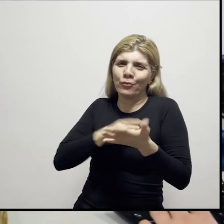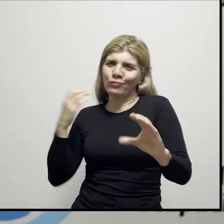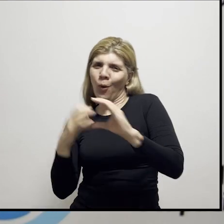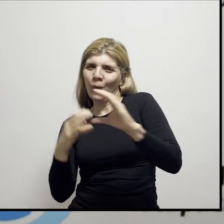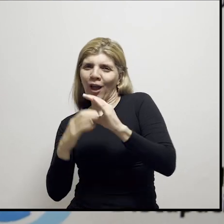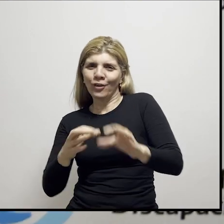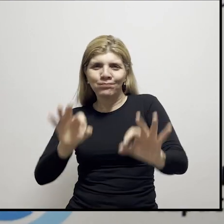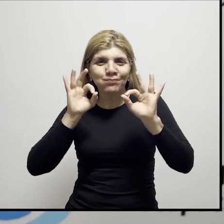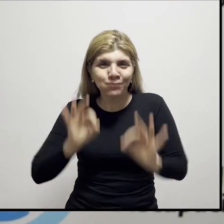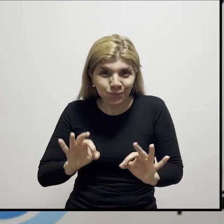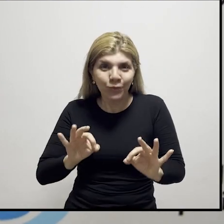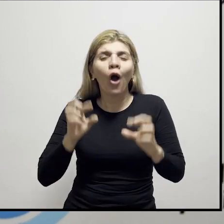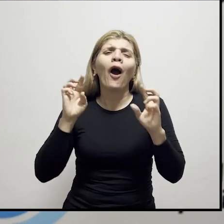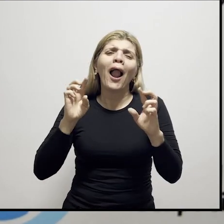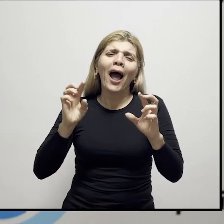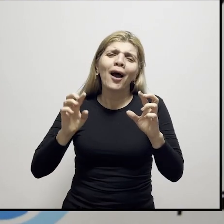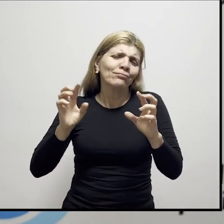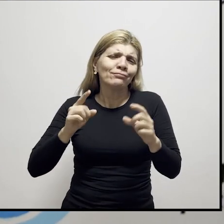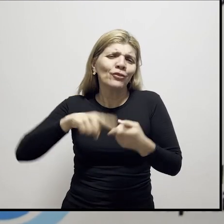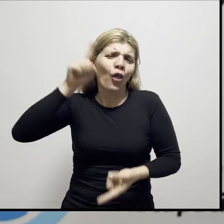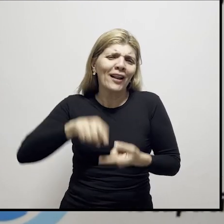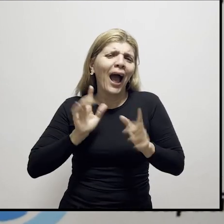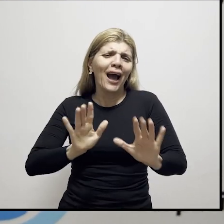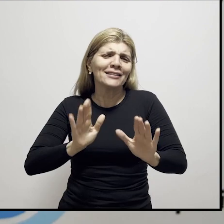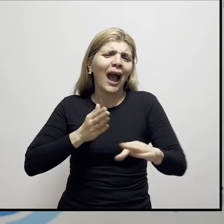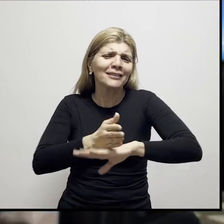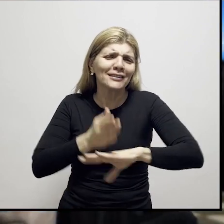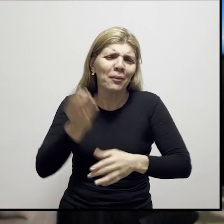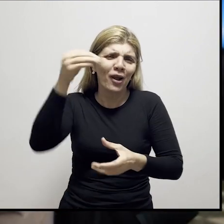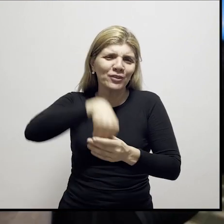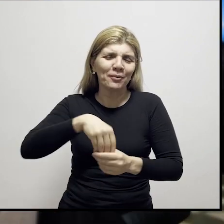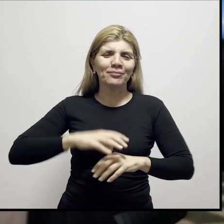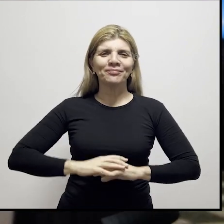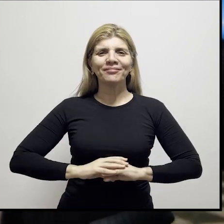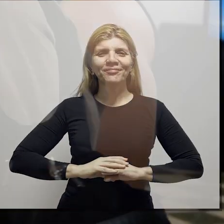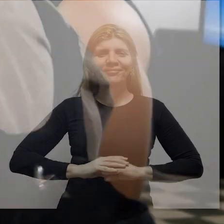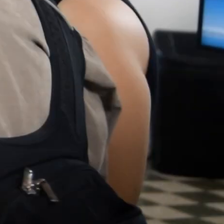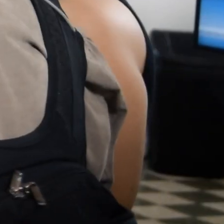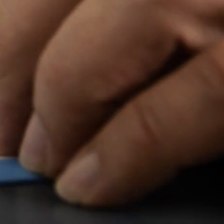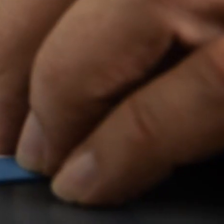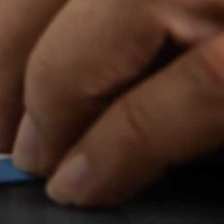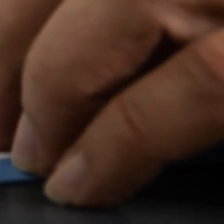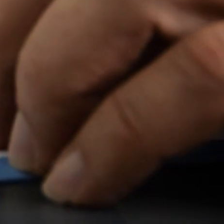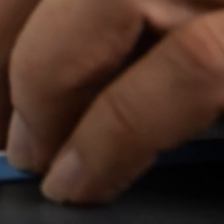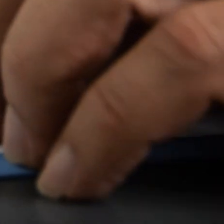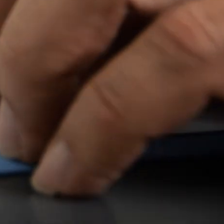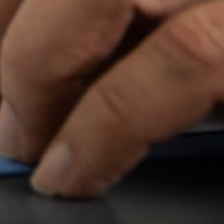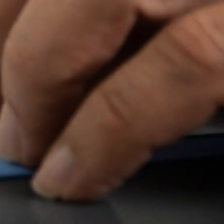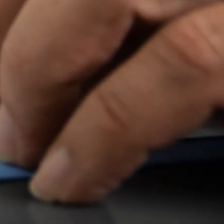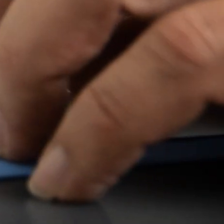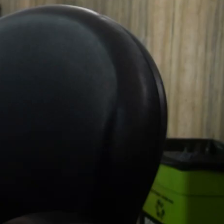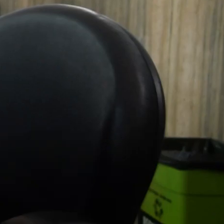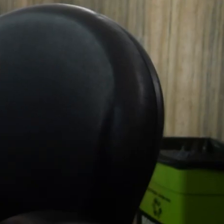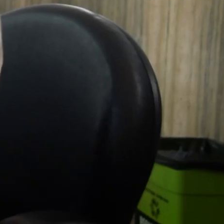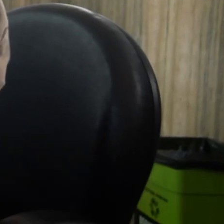como hasta ahora, que podamos ejercer nuestro derecho al voto de manera inclusiva y de manera accesible. Fernando Galarraga, Director Ejecutivo de la